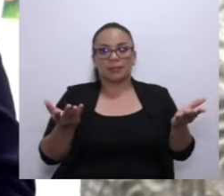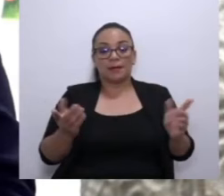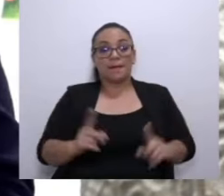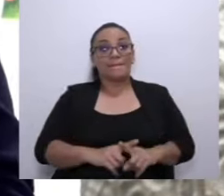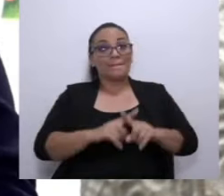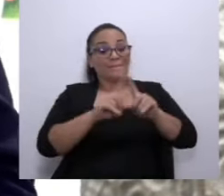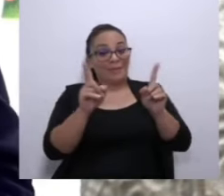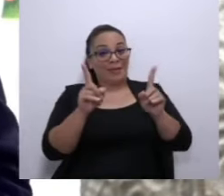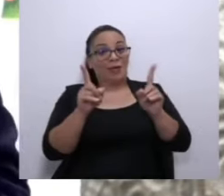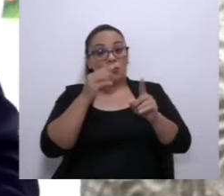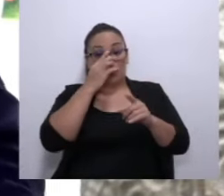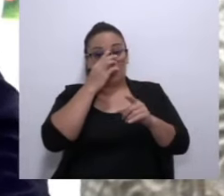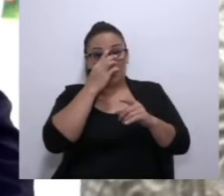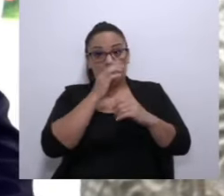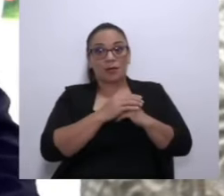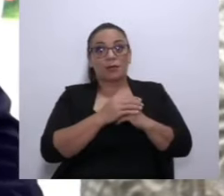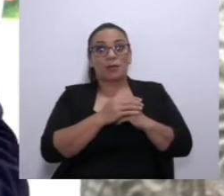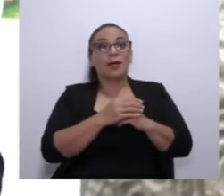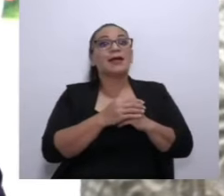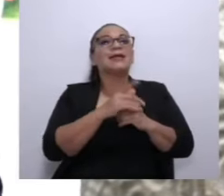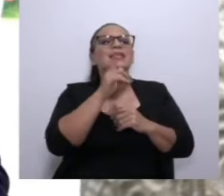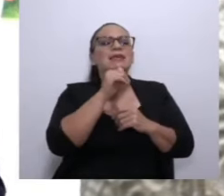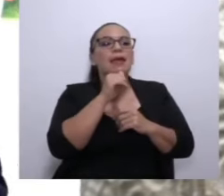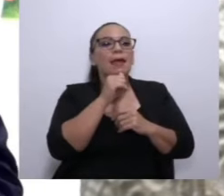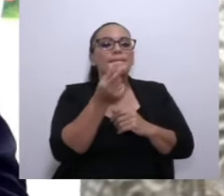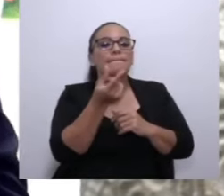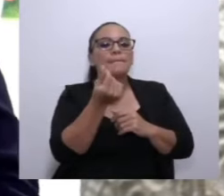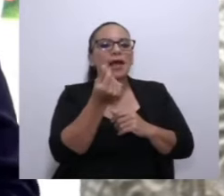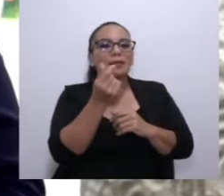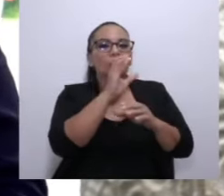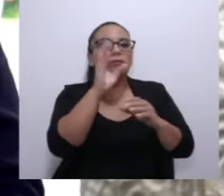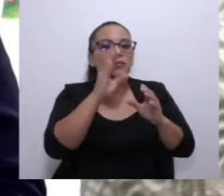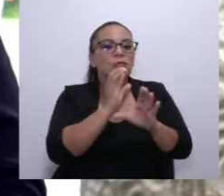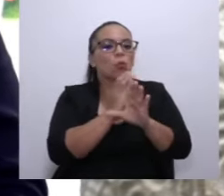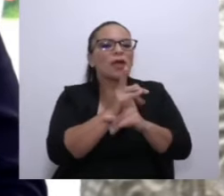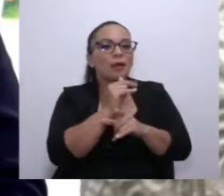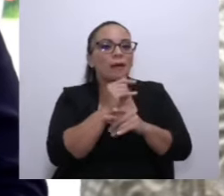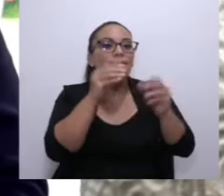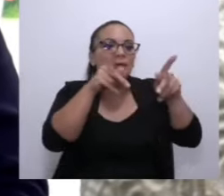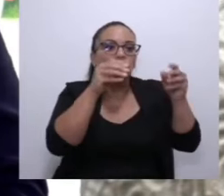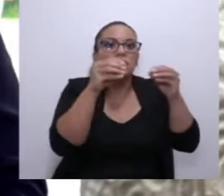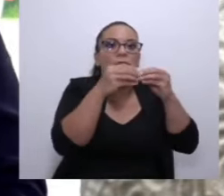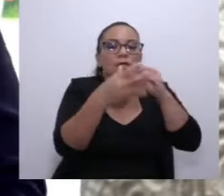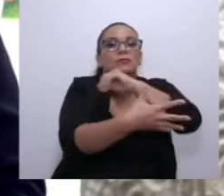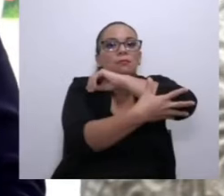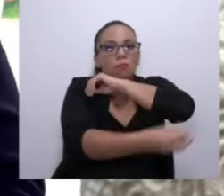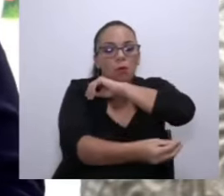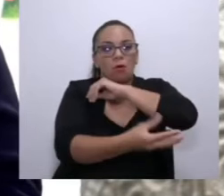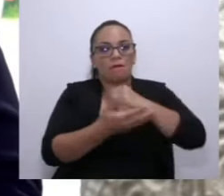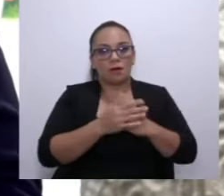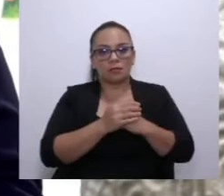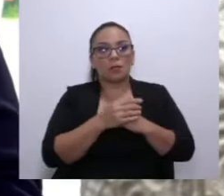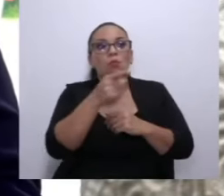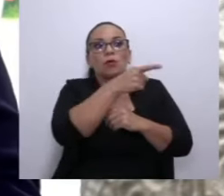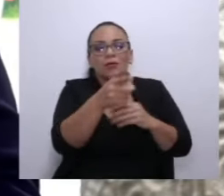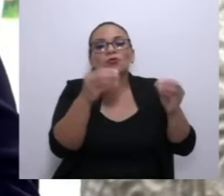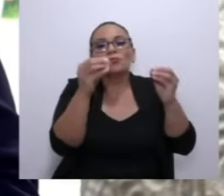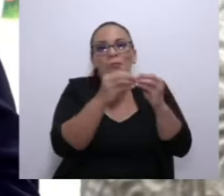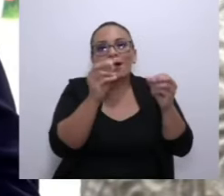costarricenses más vulnerables, con más énfasis que es los que finalmente más